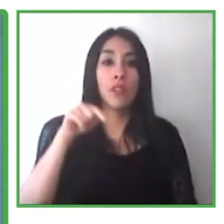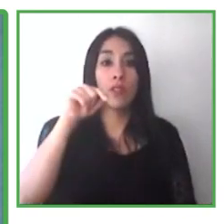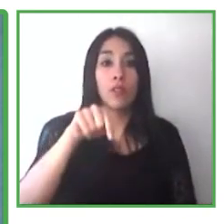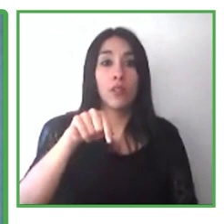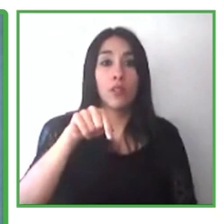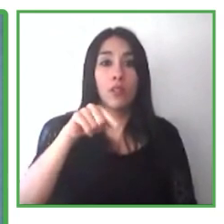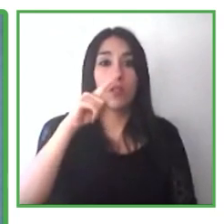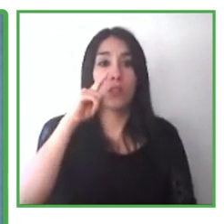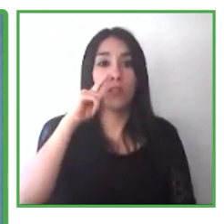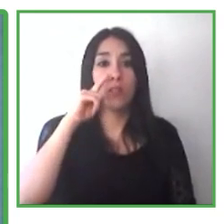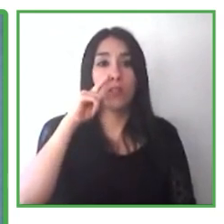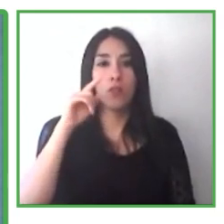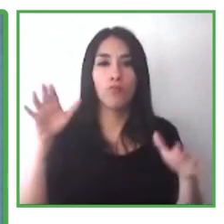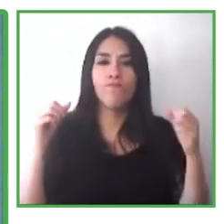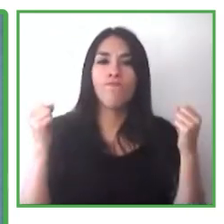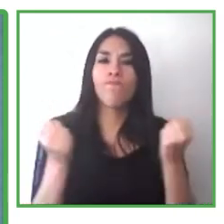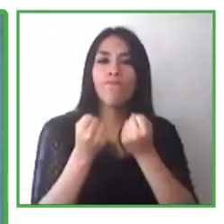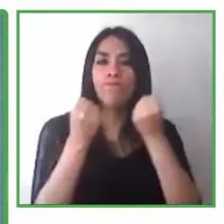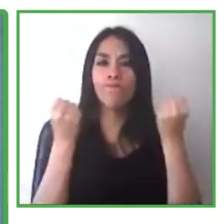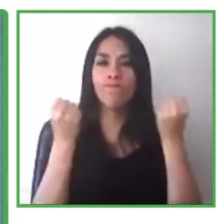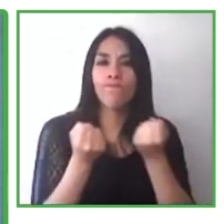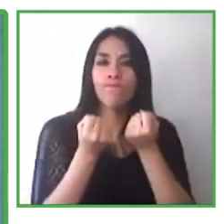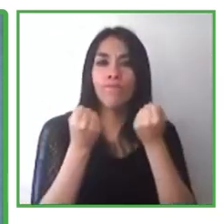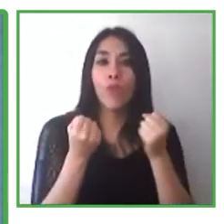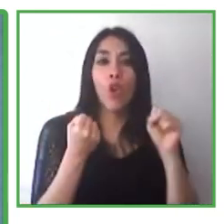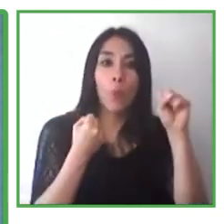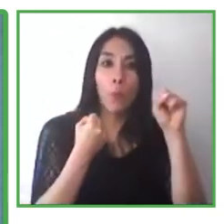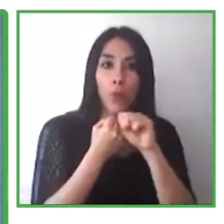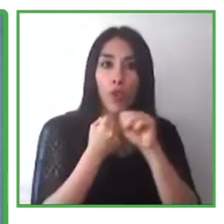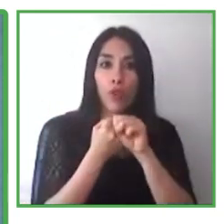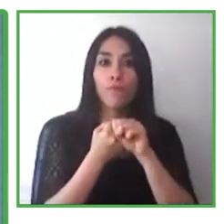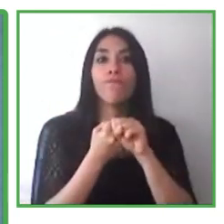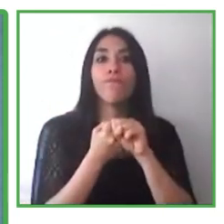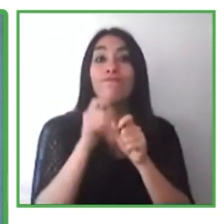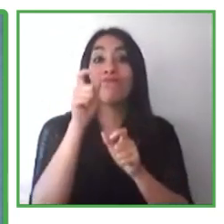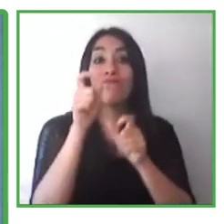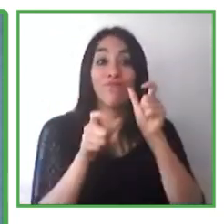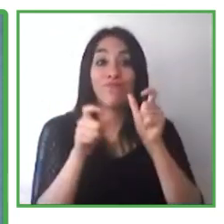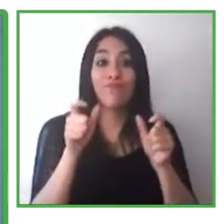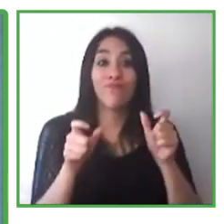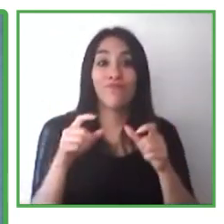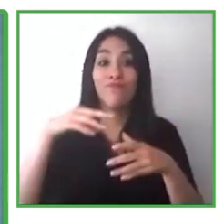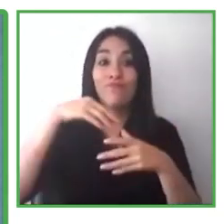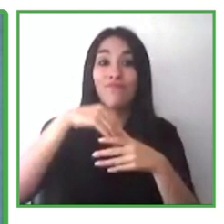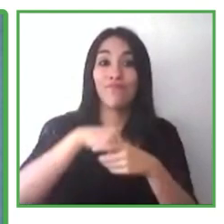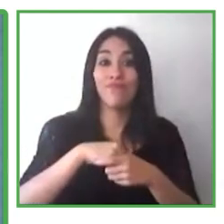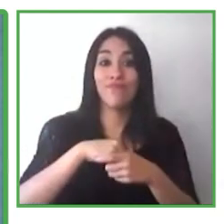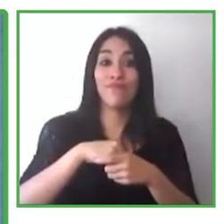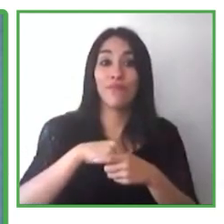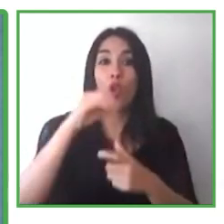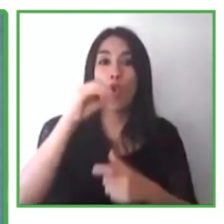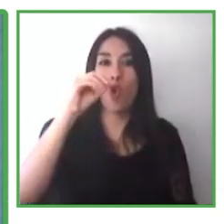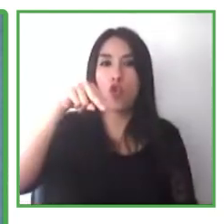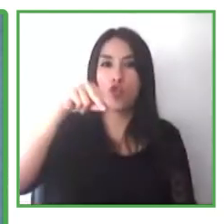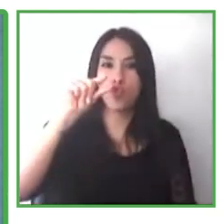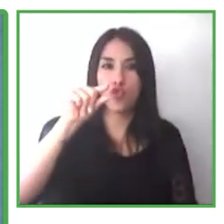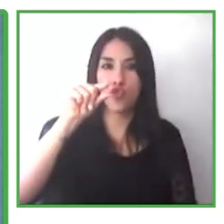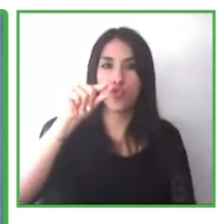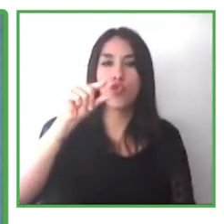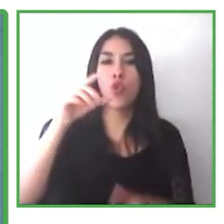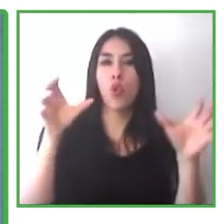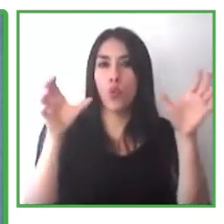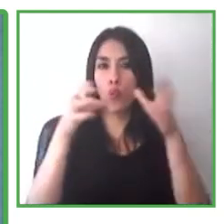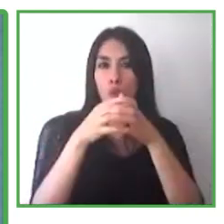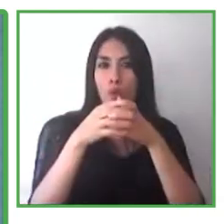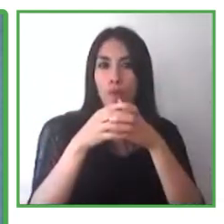apoyo, para entregar apoyo a las ONGs. Hay muchas barreras respecto al empleo de las